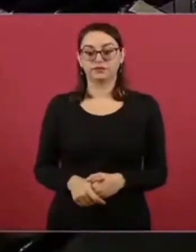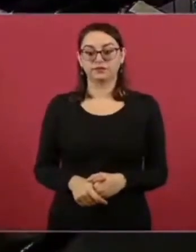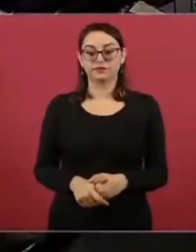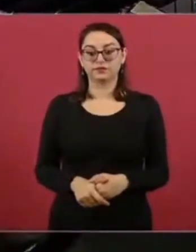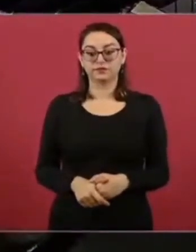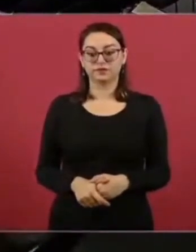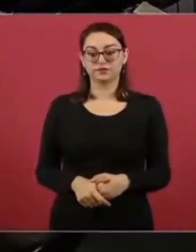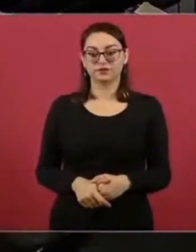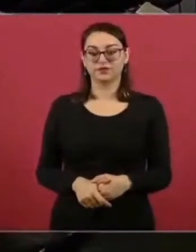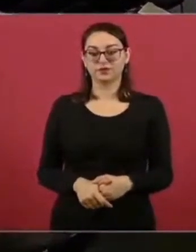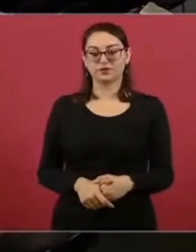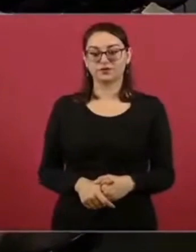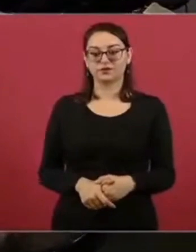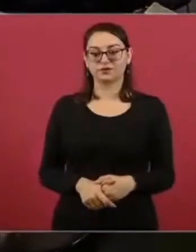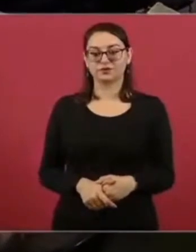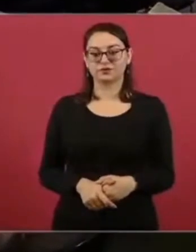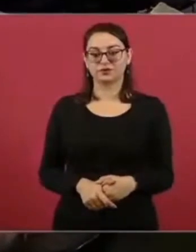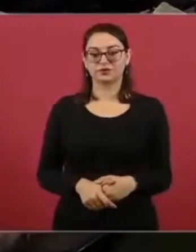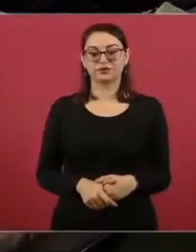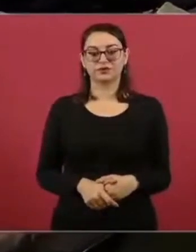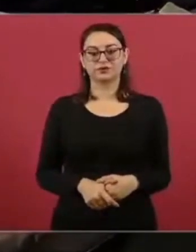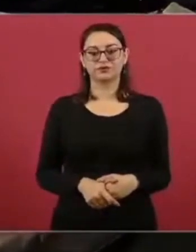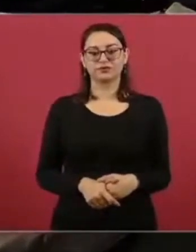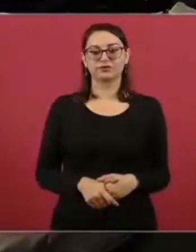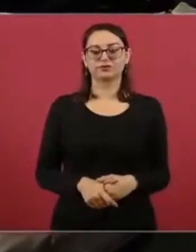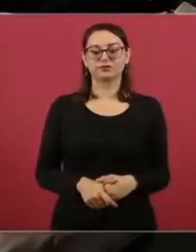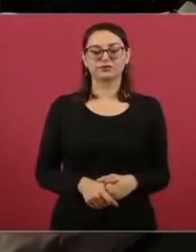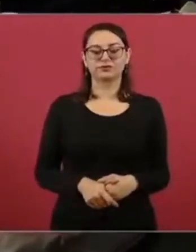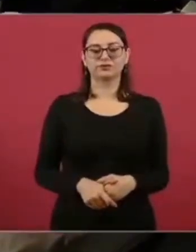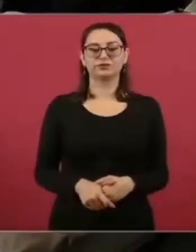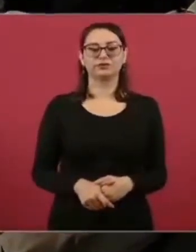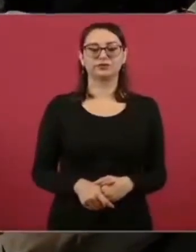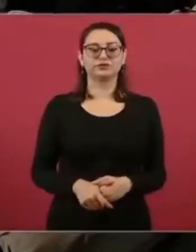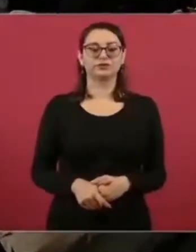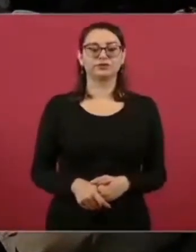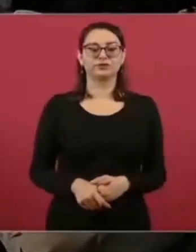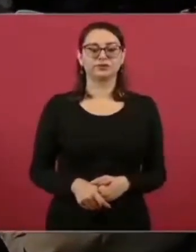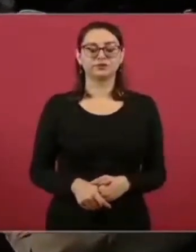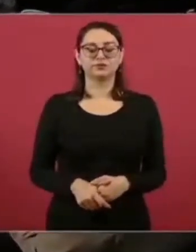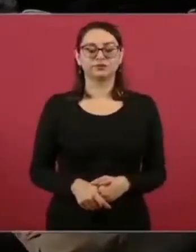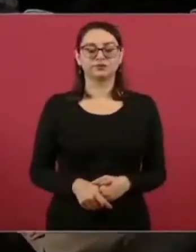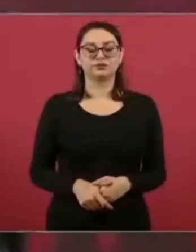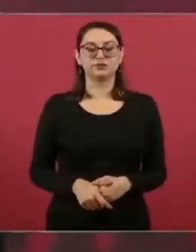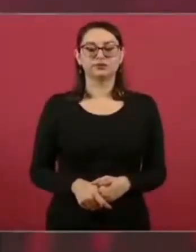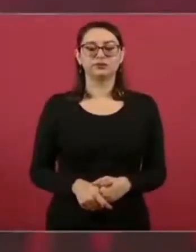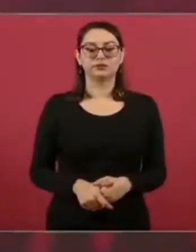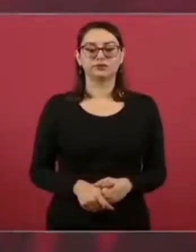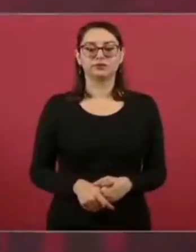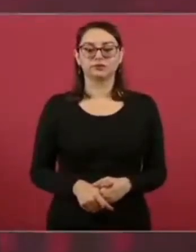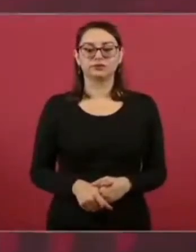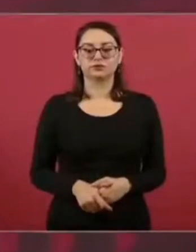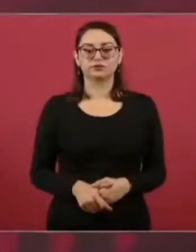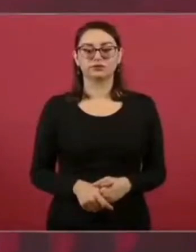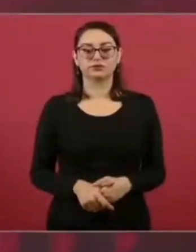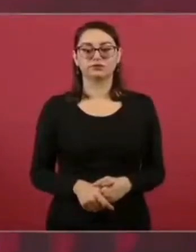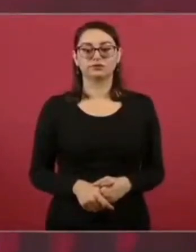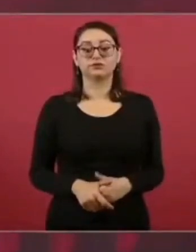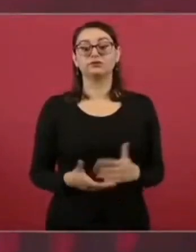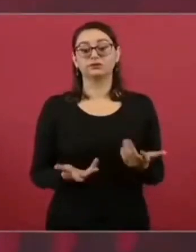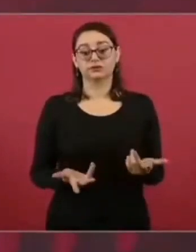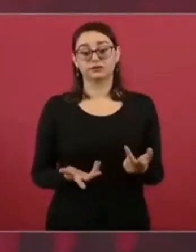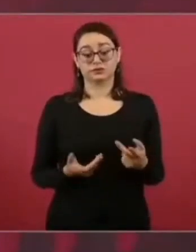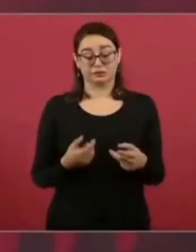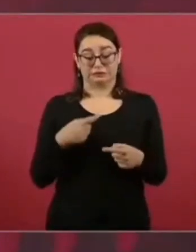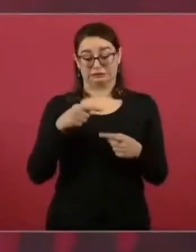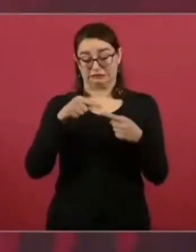Vimos eso. Y lo otro es evitar que en la travesía